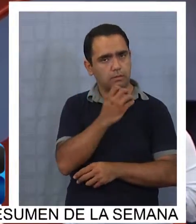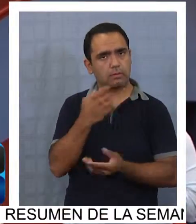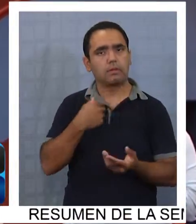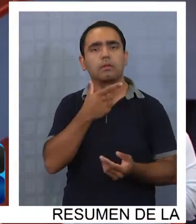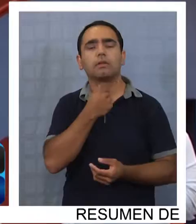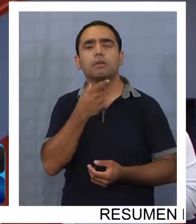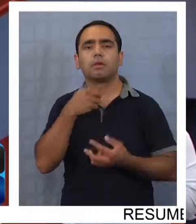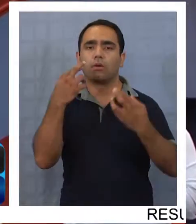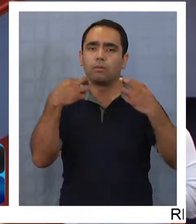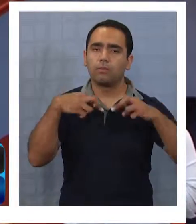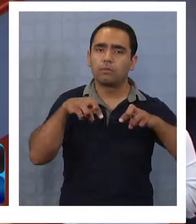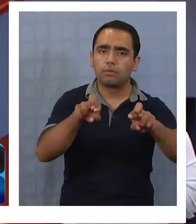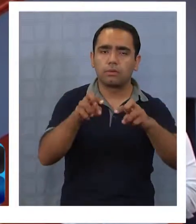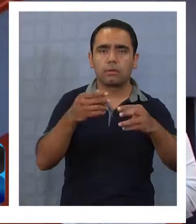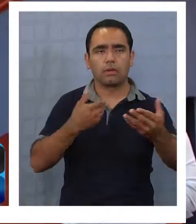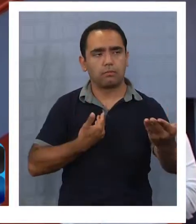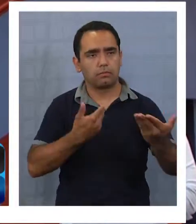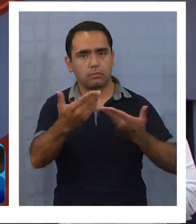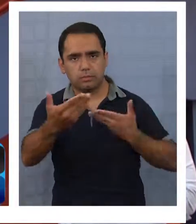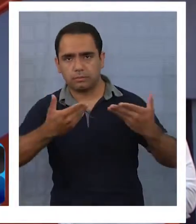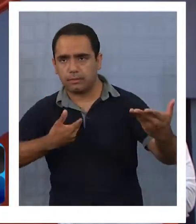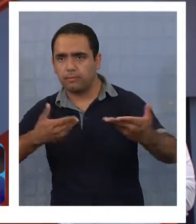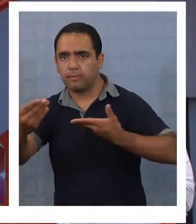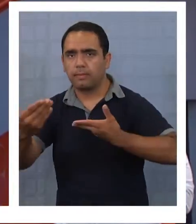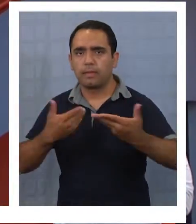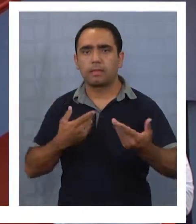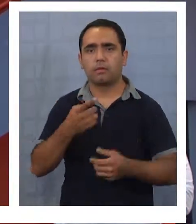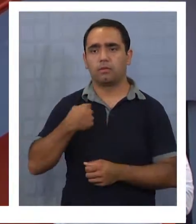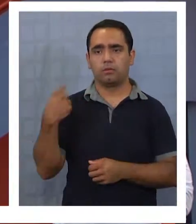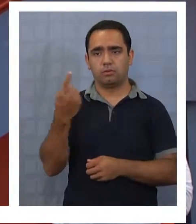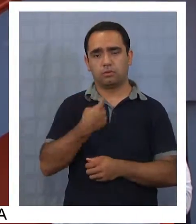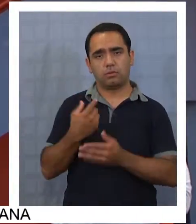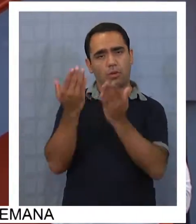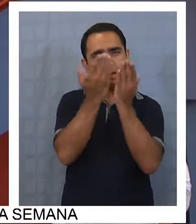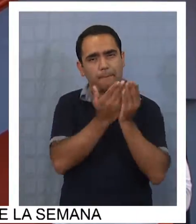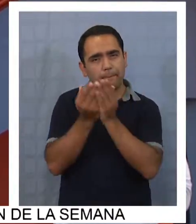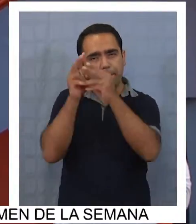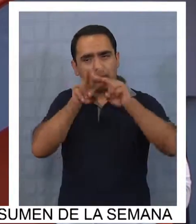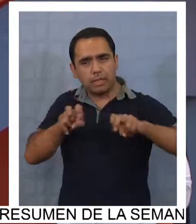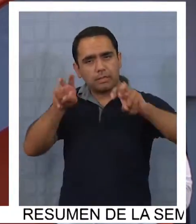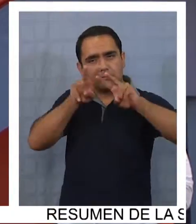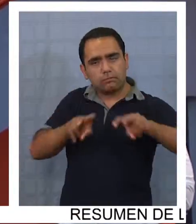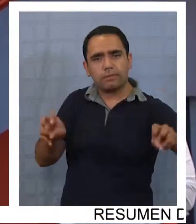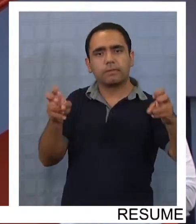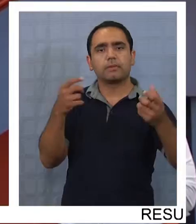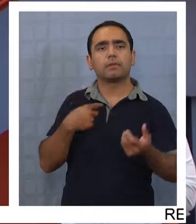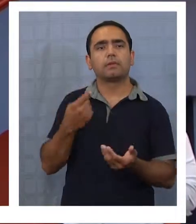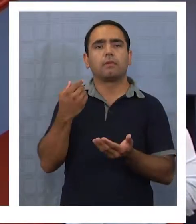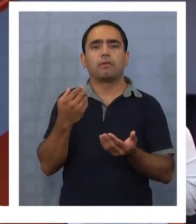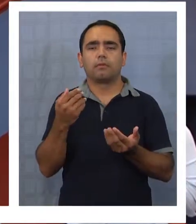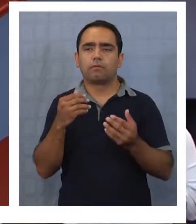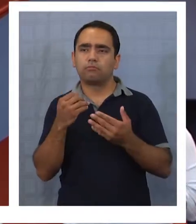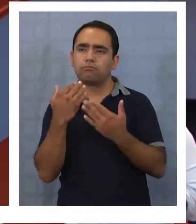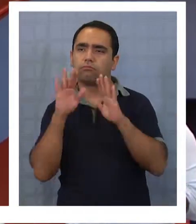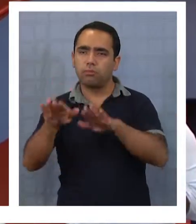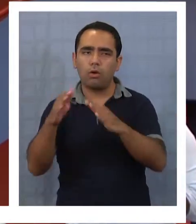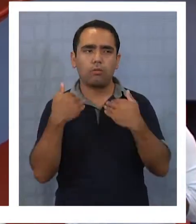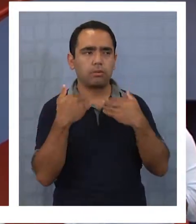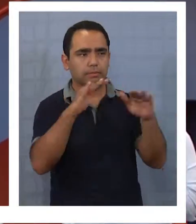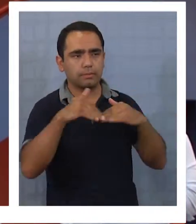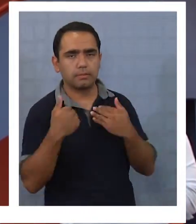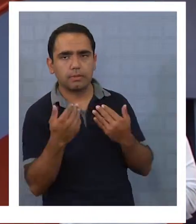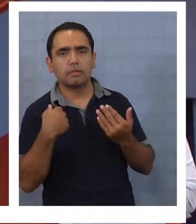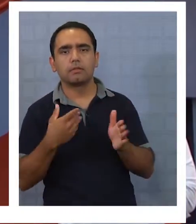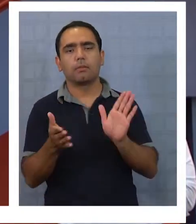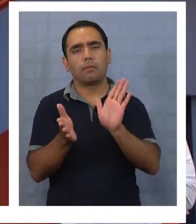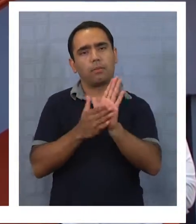Prat, identificar oportunidades de cooperación. ¿Dónde podemos los investigadores en Chile sumar fuerzas para proponer proyectos,